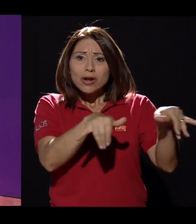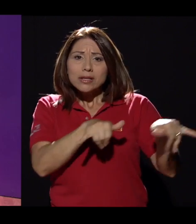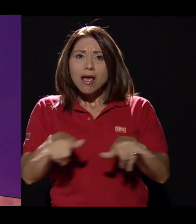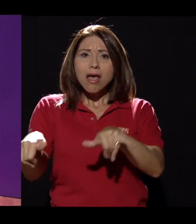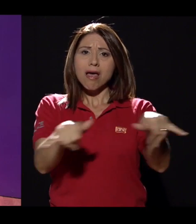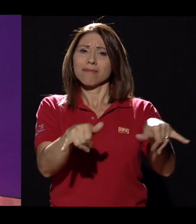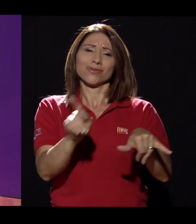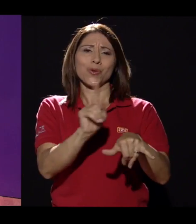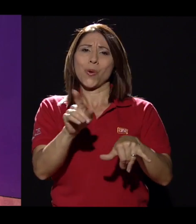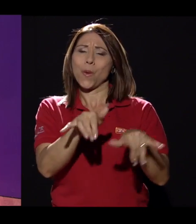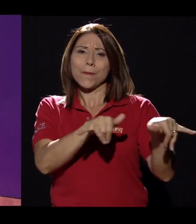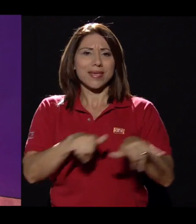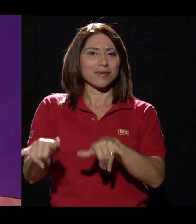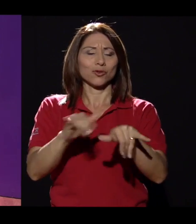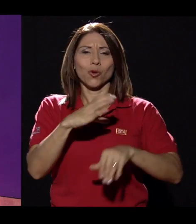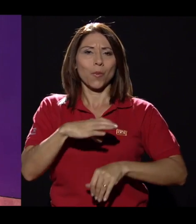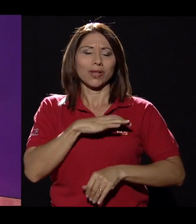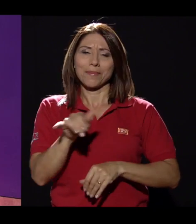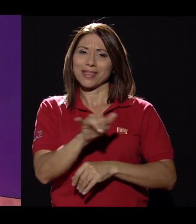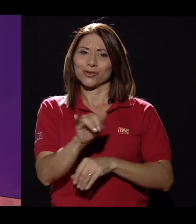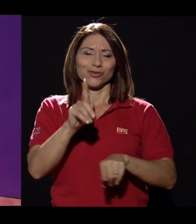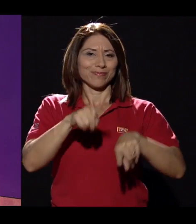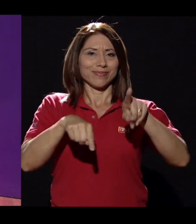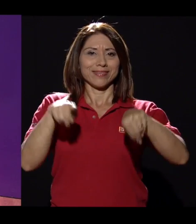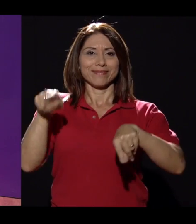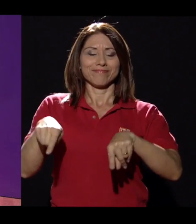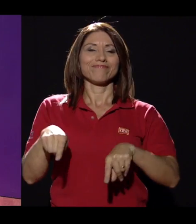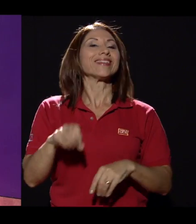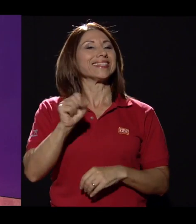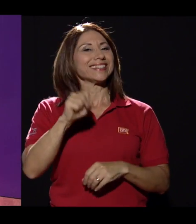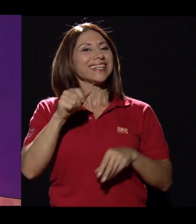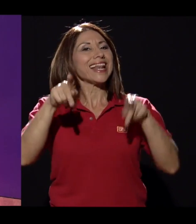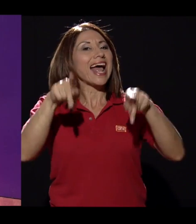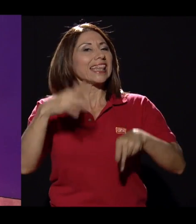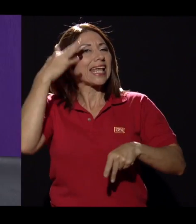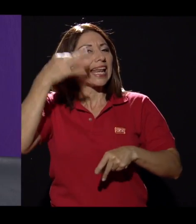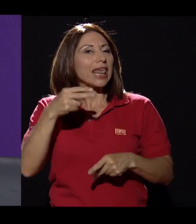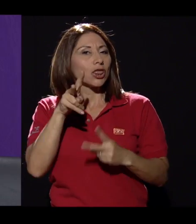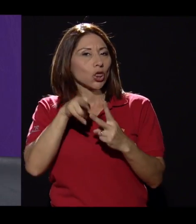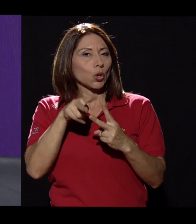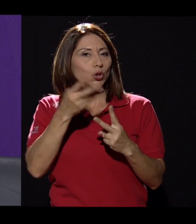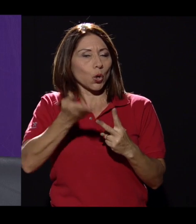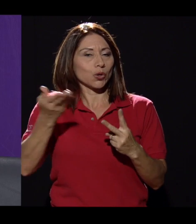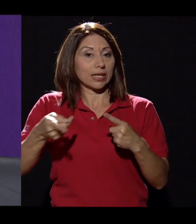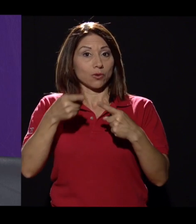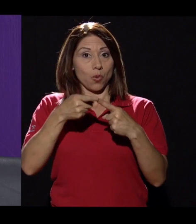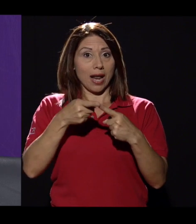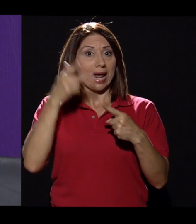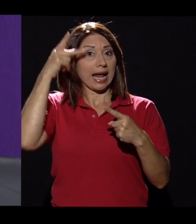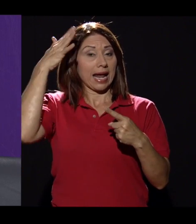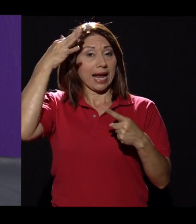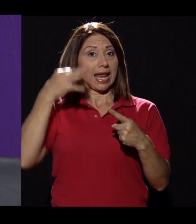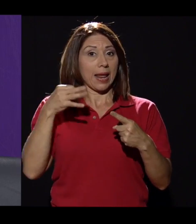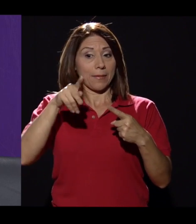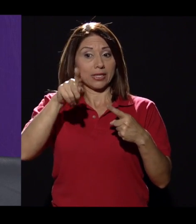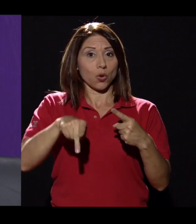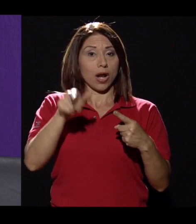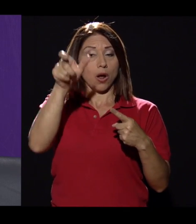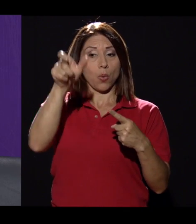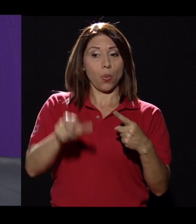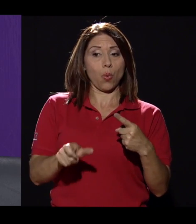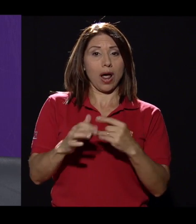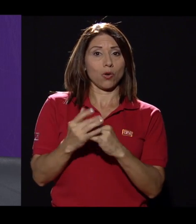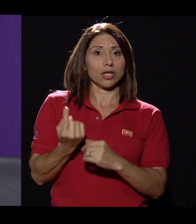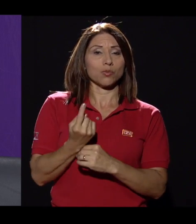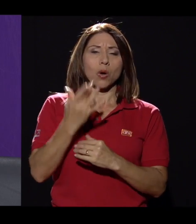comportamientos. Claro, generalmente lo que hay dos ideas, una, que es muy inteligente, ¿verdad? O que no.